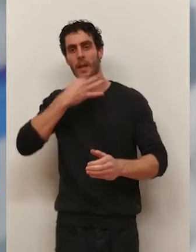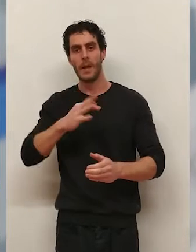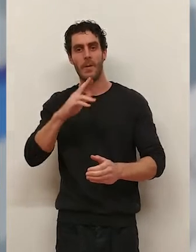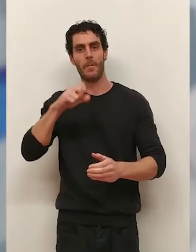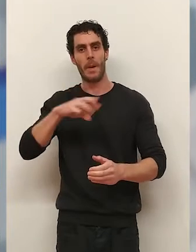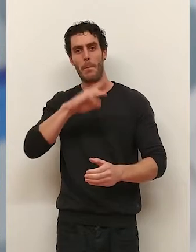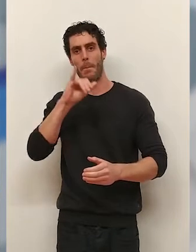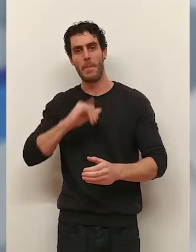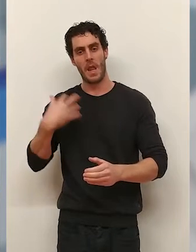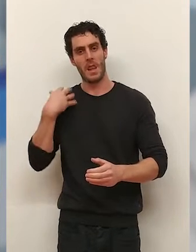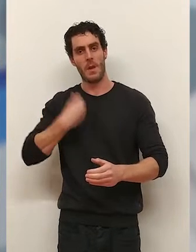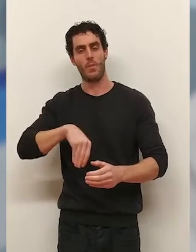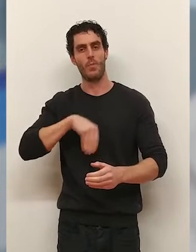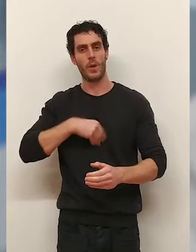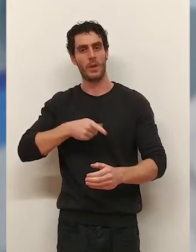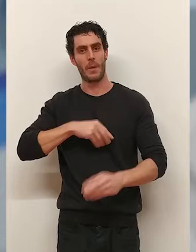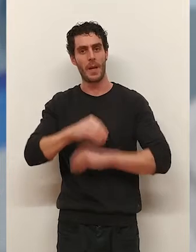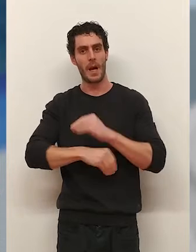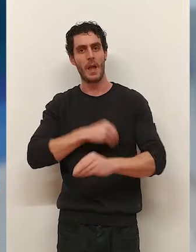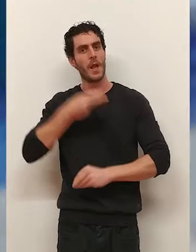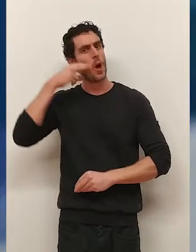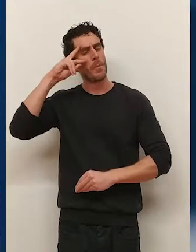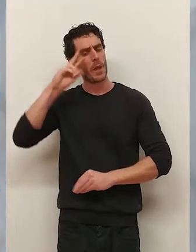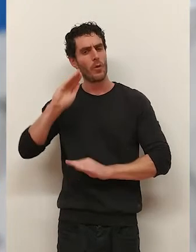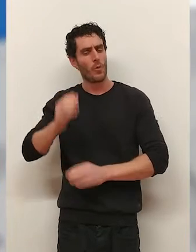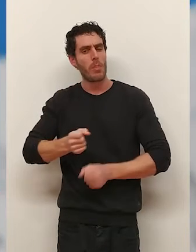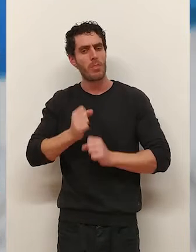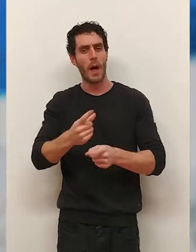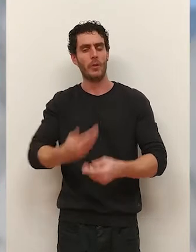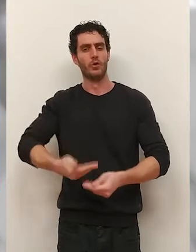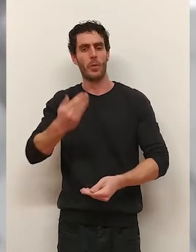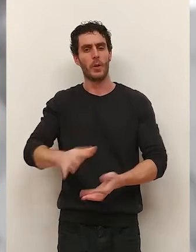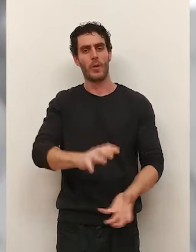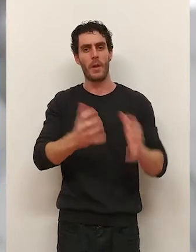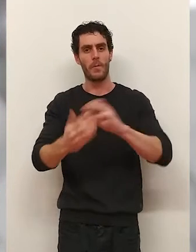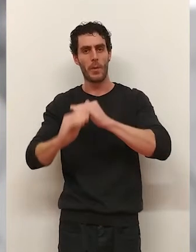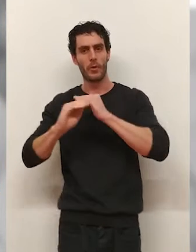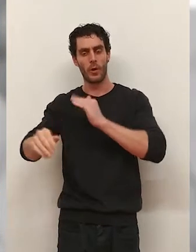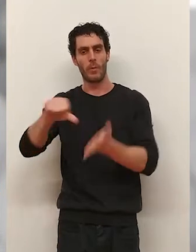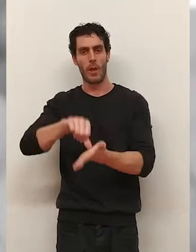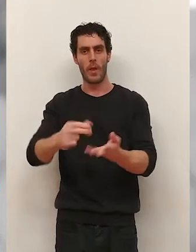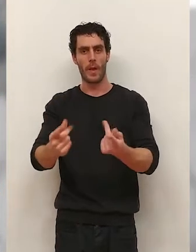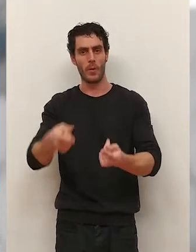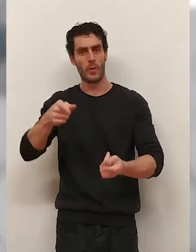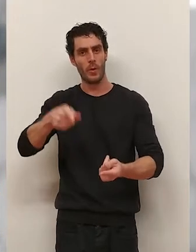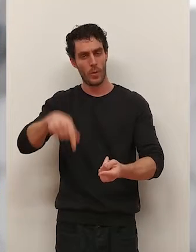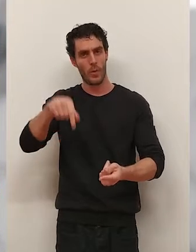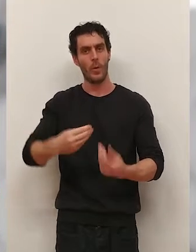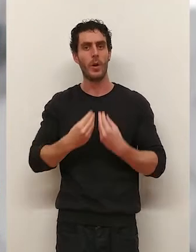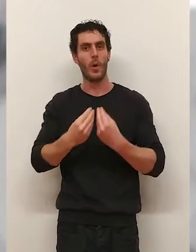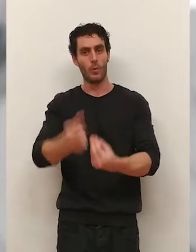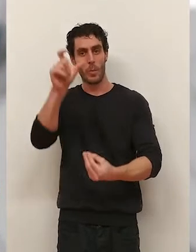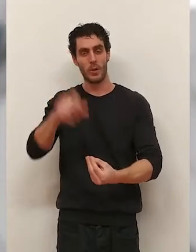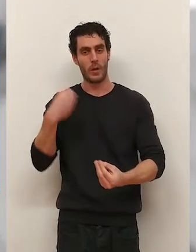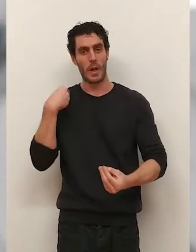a Fran Pérez, recientemente fallecido. Y lo hará aportando su experiencia, sobre todo, en la transformación sostenible de la ciudad. Hoy hemos estado